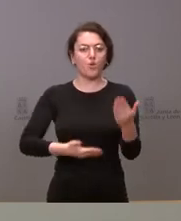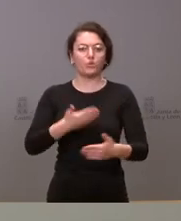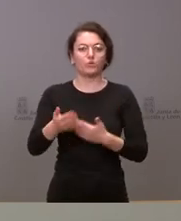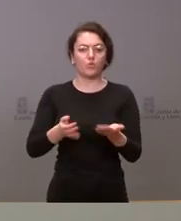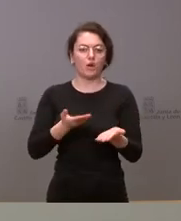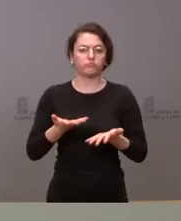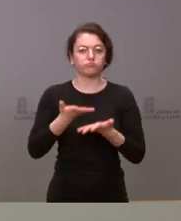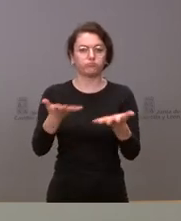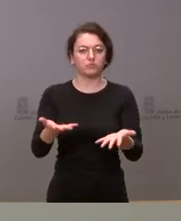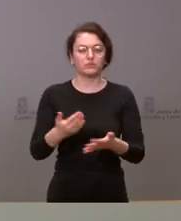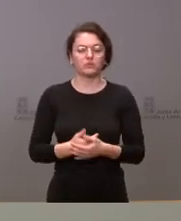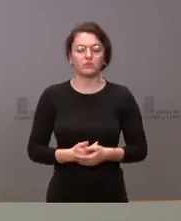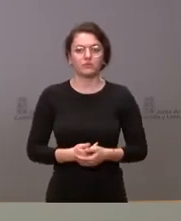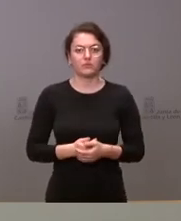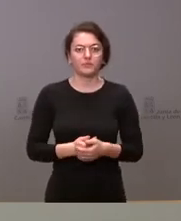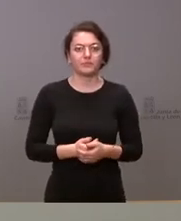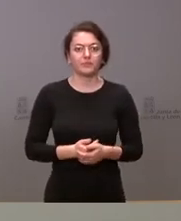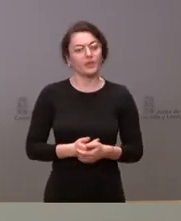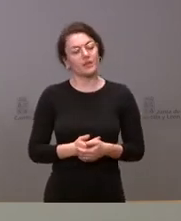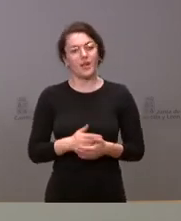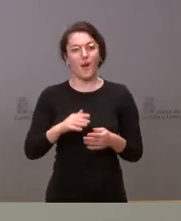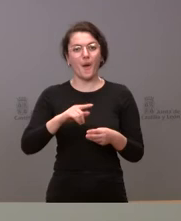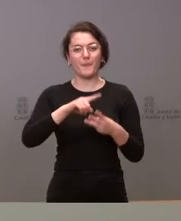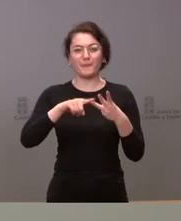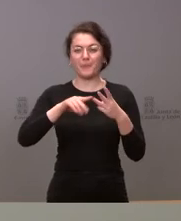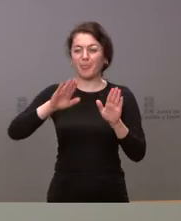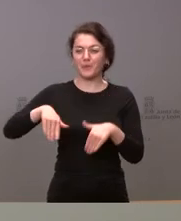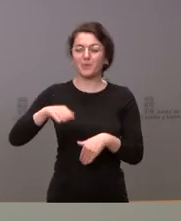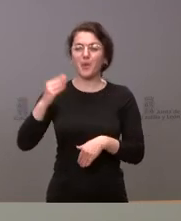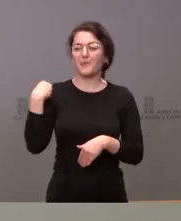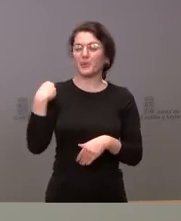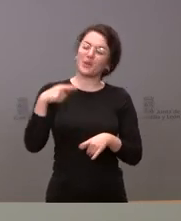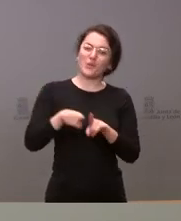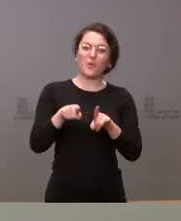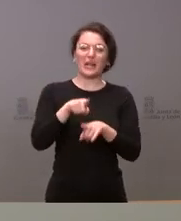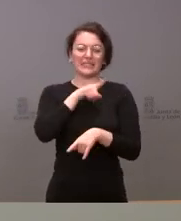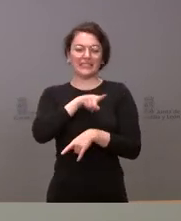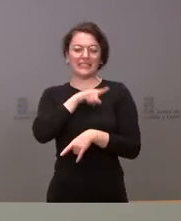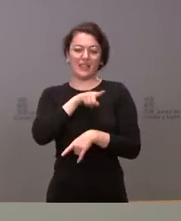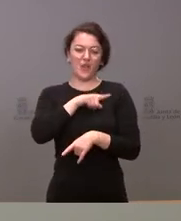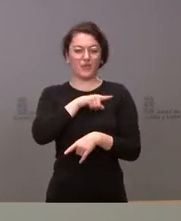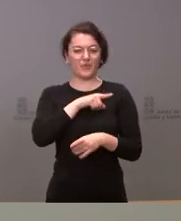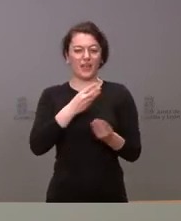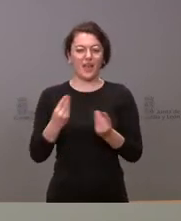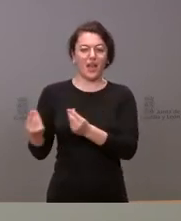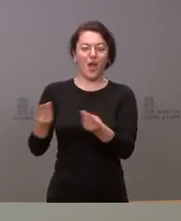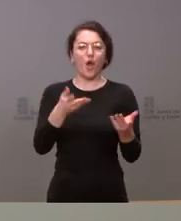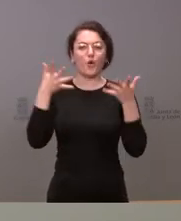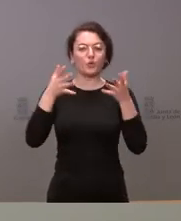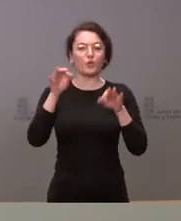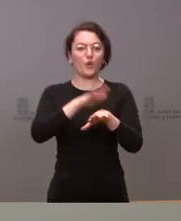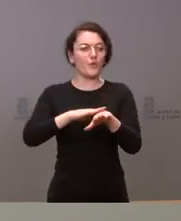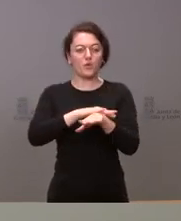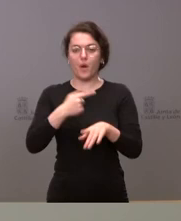tierra y por último me pregunta la sensación que había en el ámbito del consejo de gobierno yo vi una sensación de trabajo los